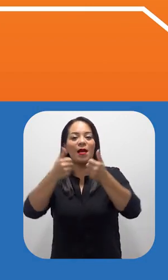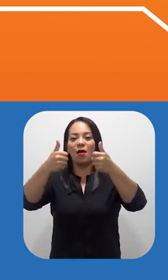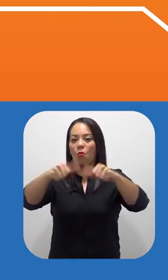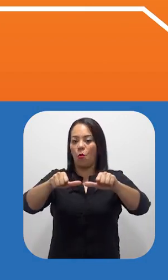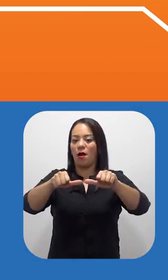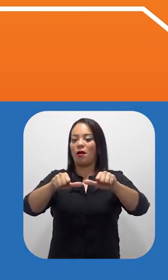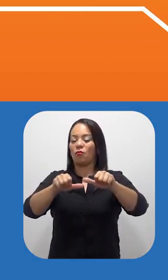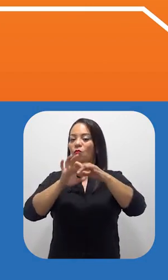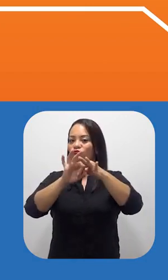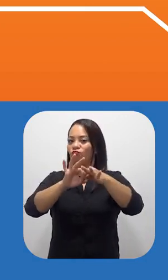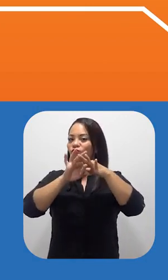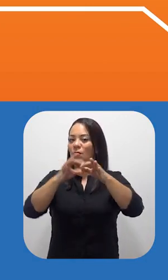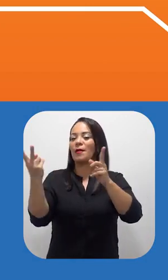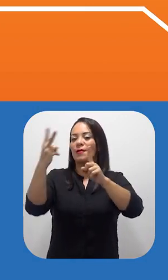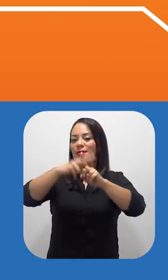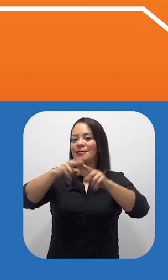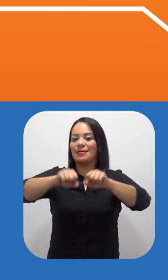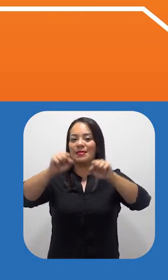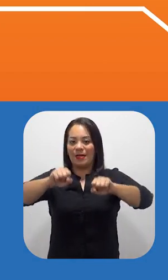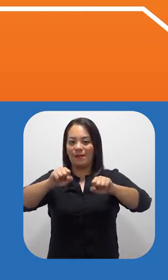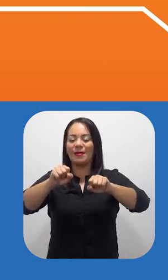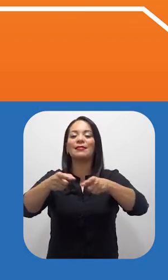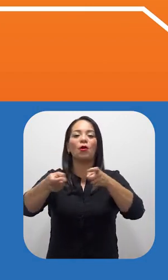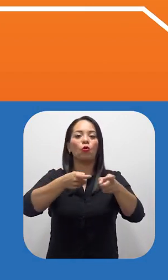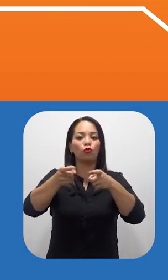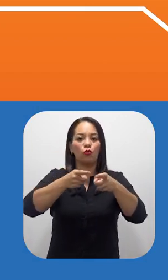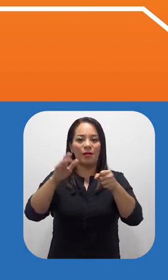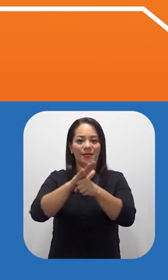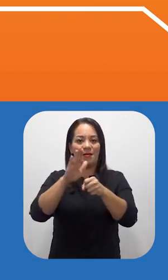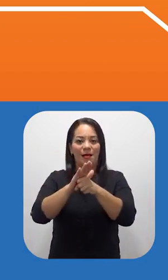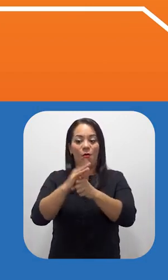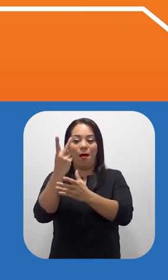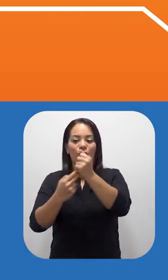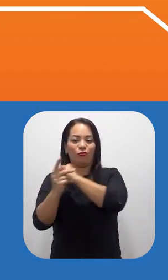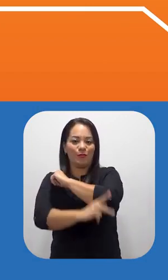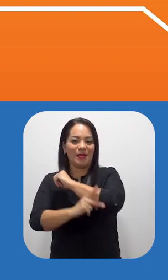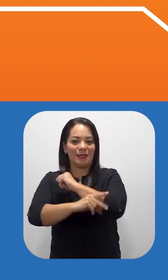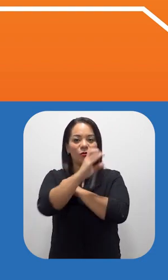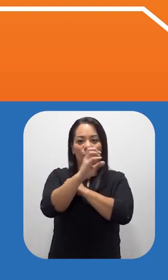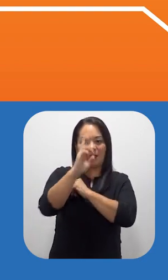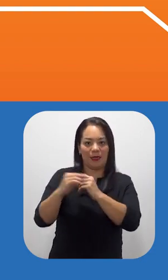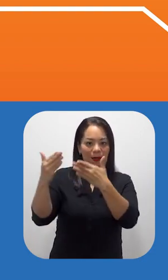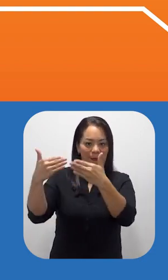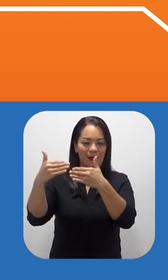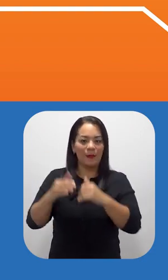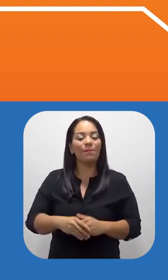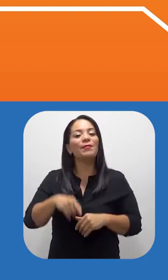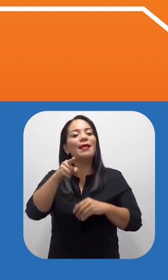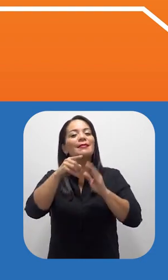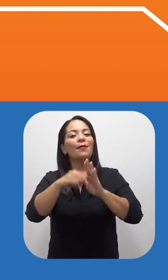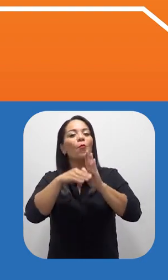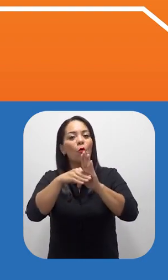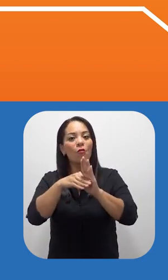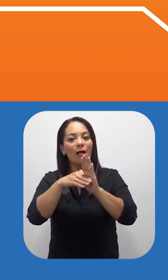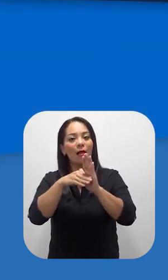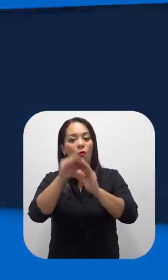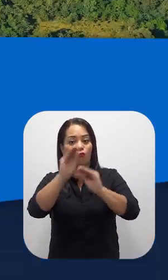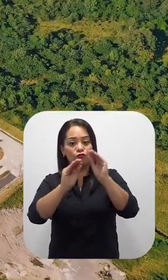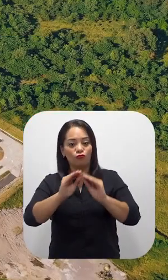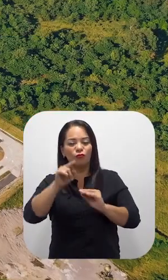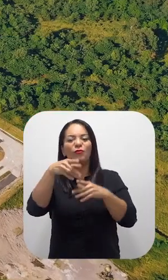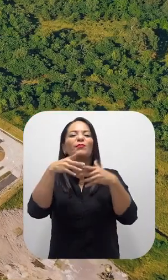Acuerdo Marco para Implementar Sistemas de Control Integrado Binacional entre Costa Rica y Panamá. Este modelo